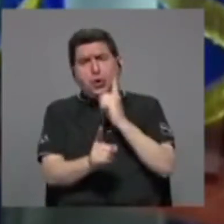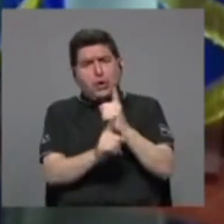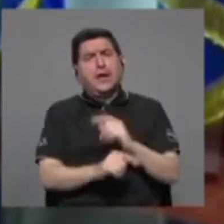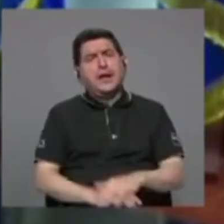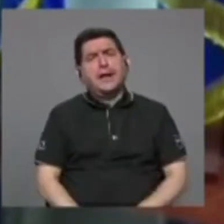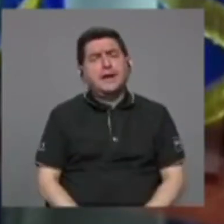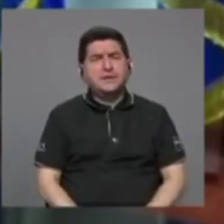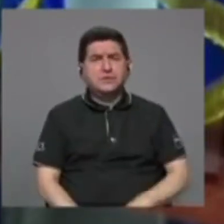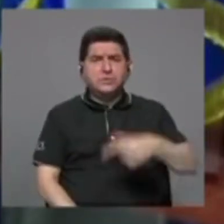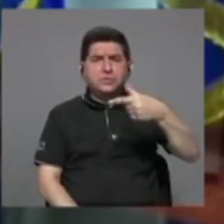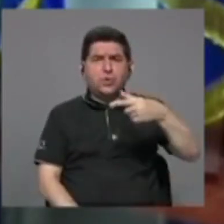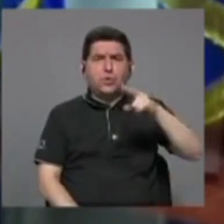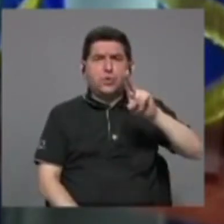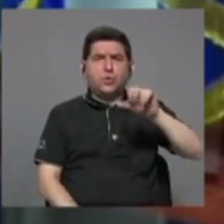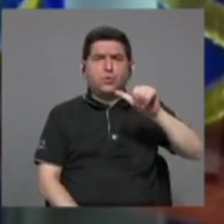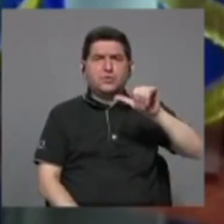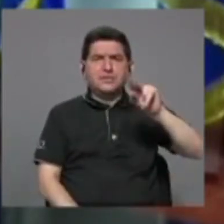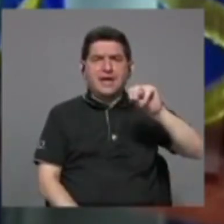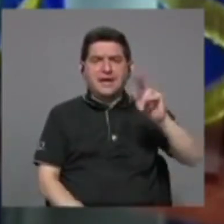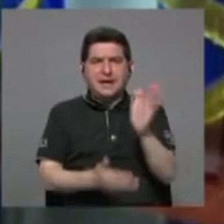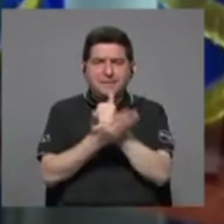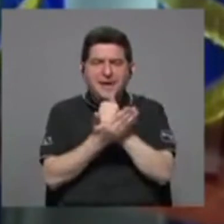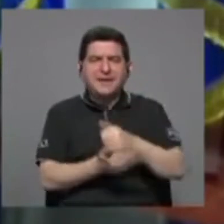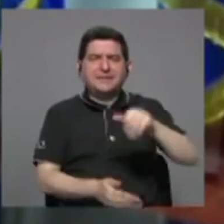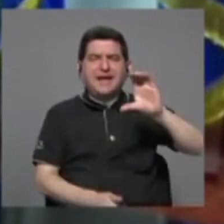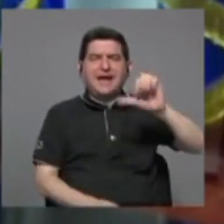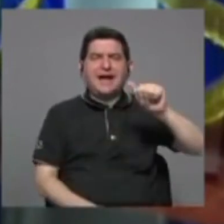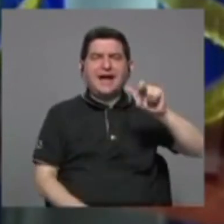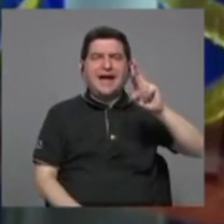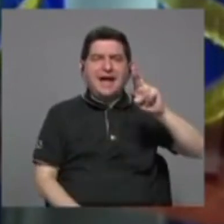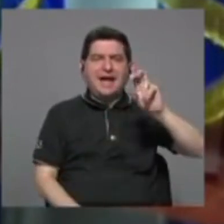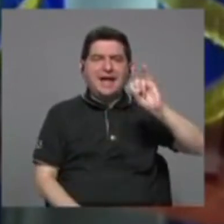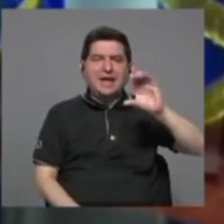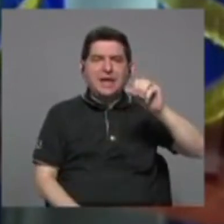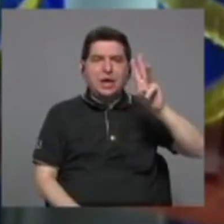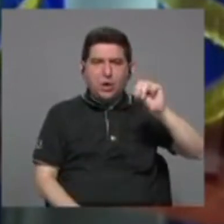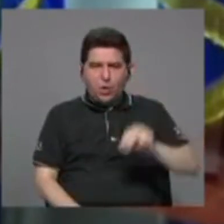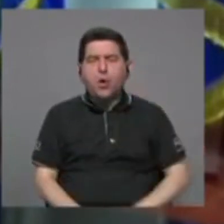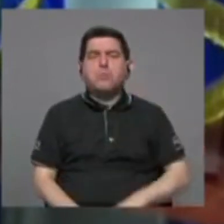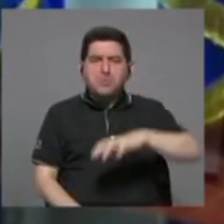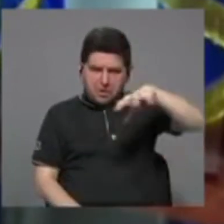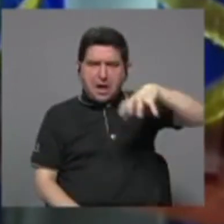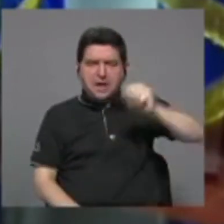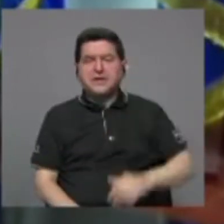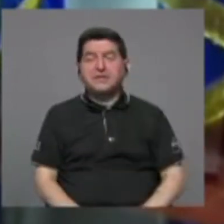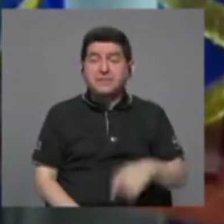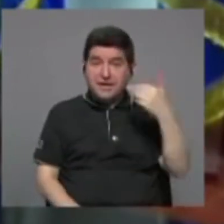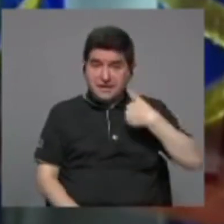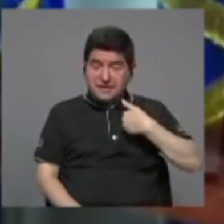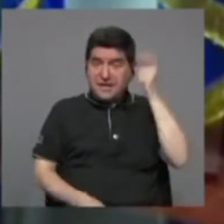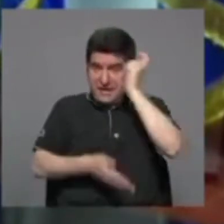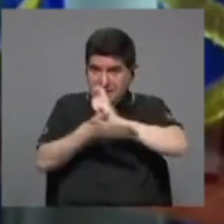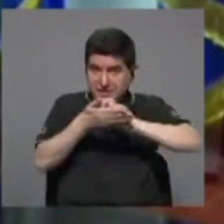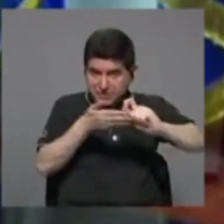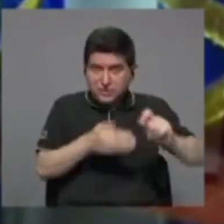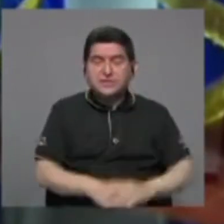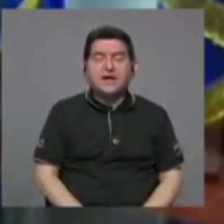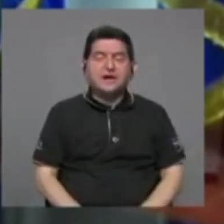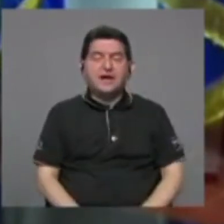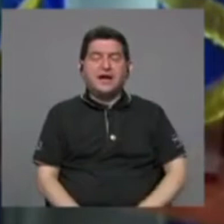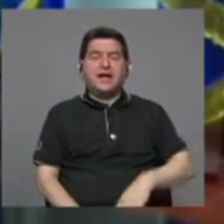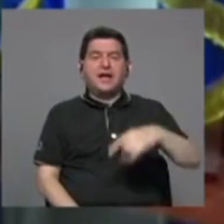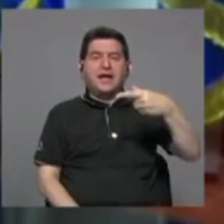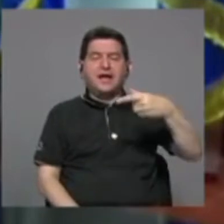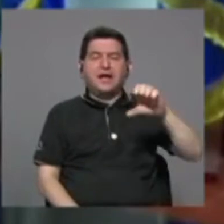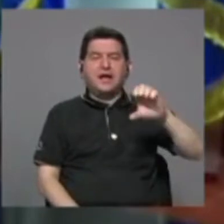es parte del Caricom. El Caribe tiene el secretario del Caricom en Georgetown, es la capital de